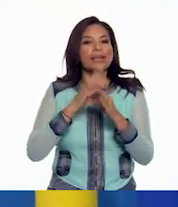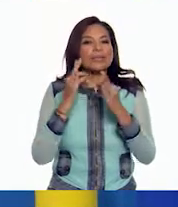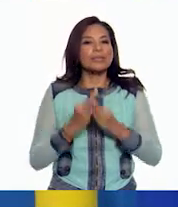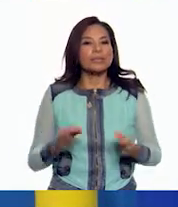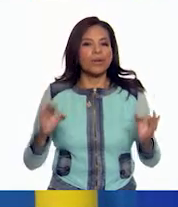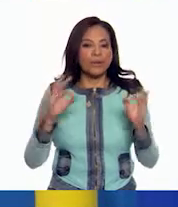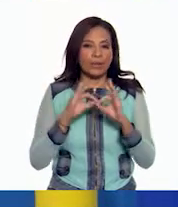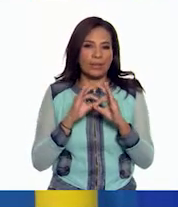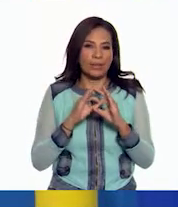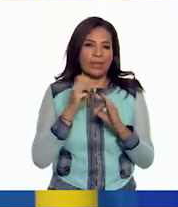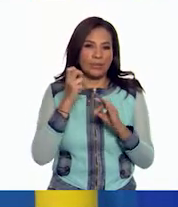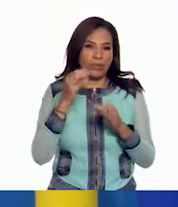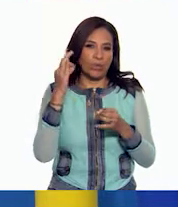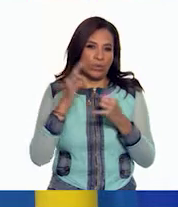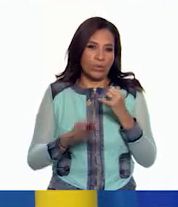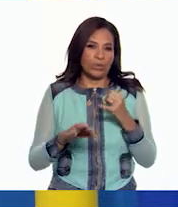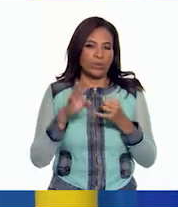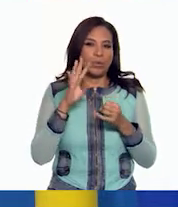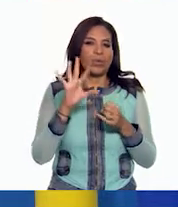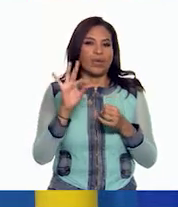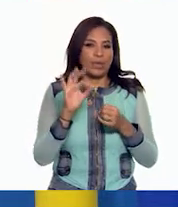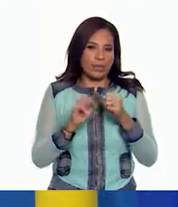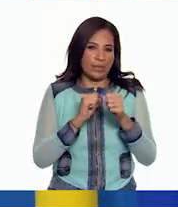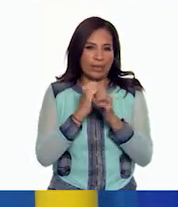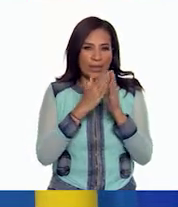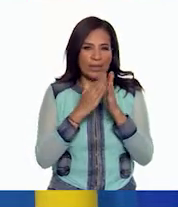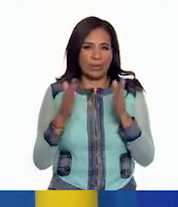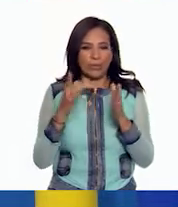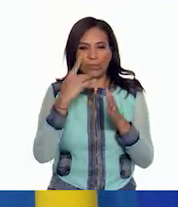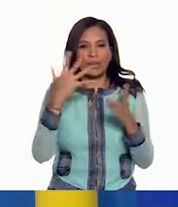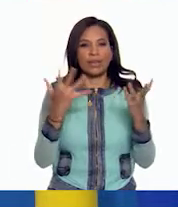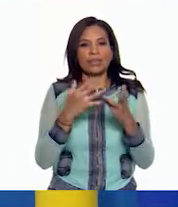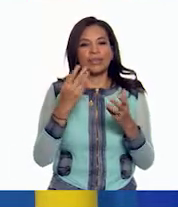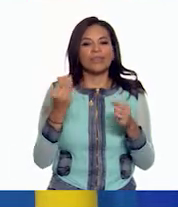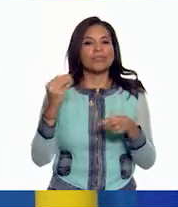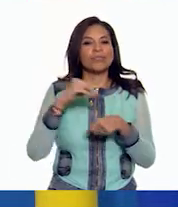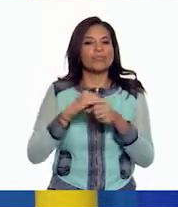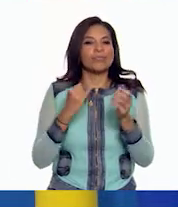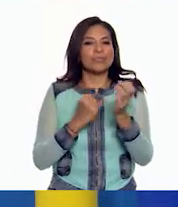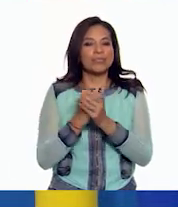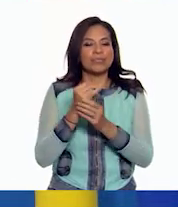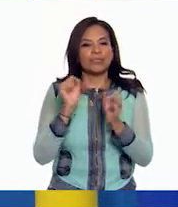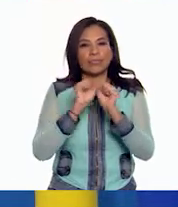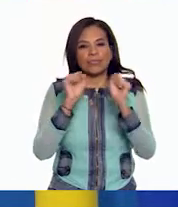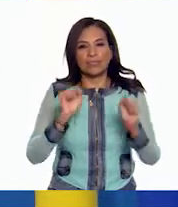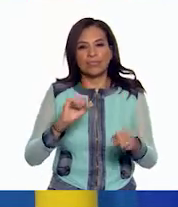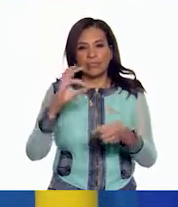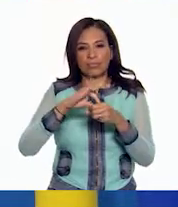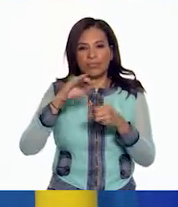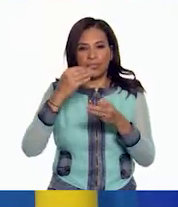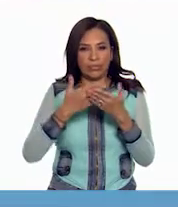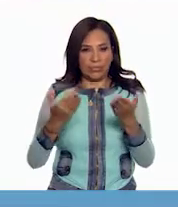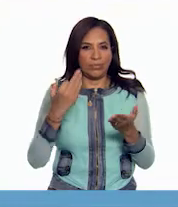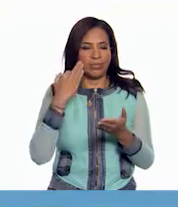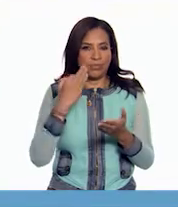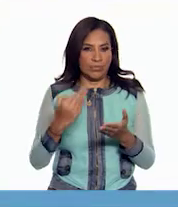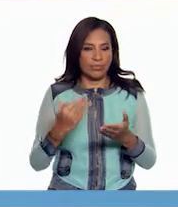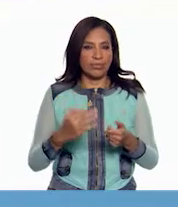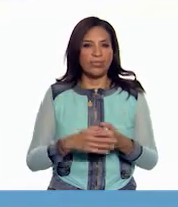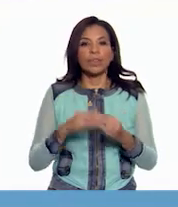importantes de las últimas cuatro décadas que ayudaron a crear y consolidar el sistema electoral de nuestros tiempos.